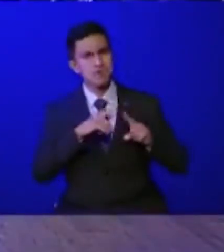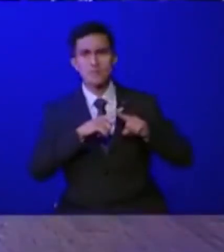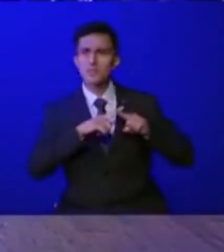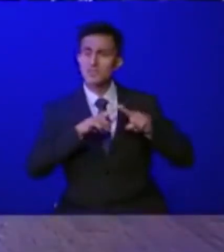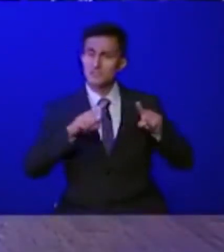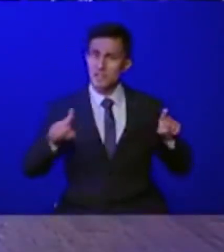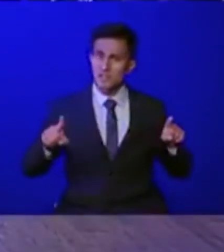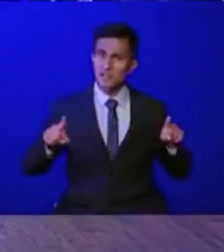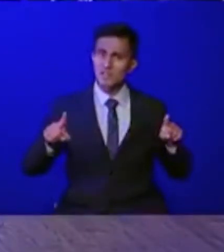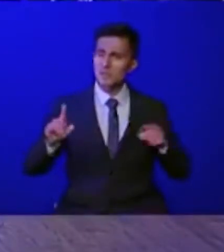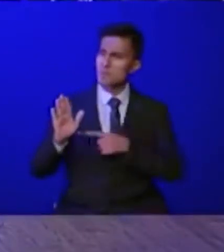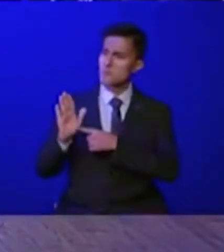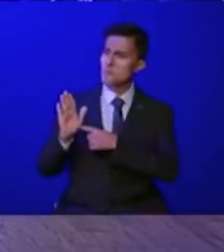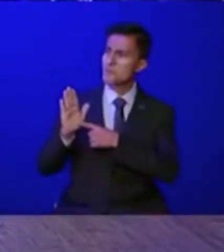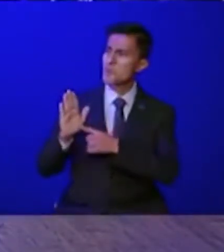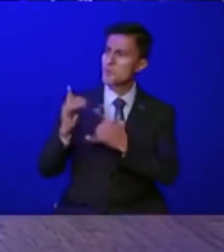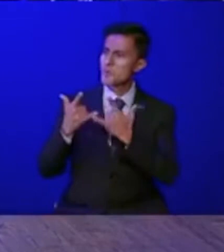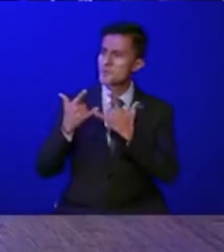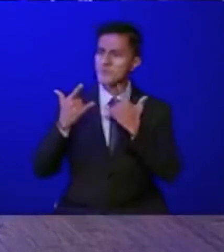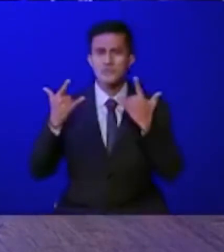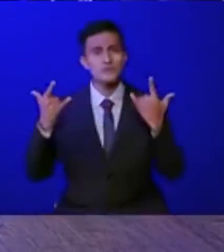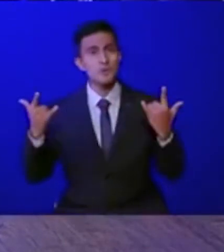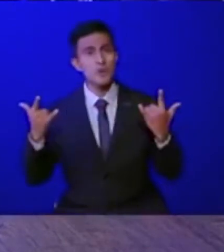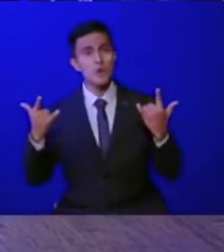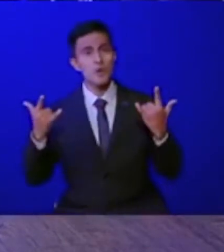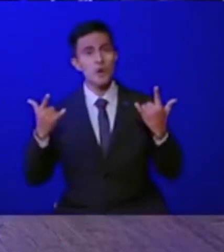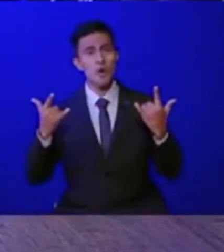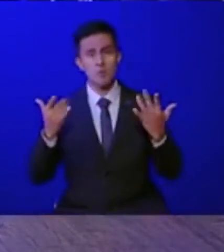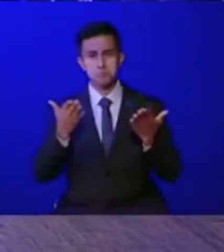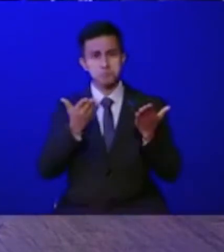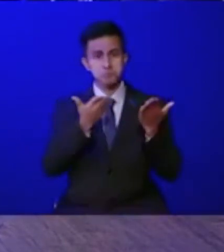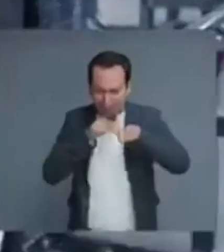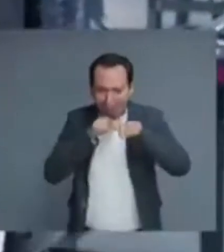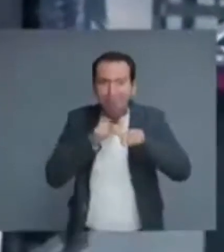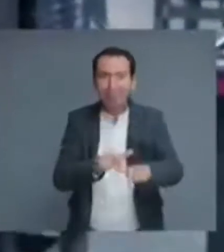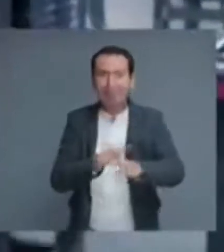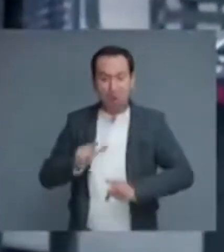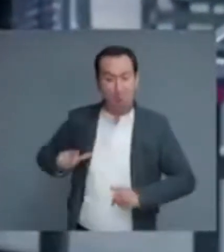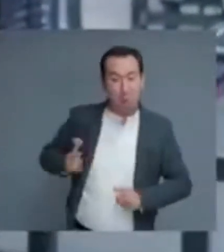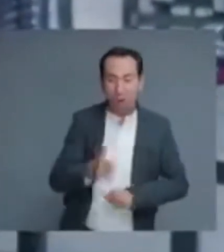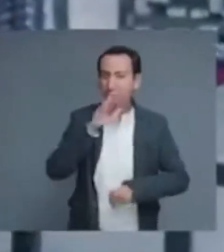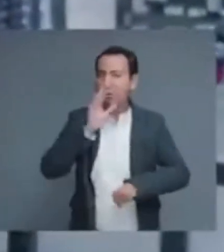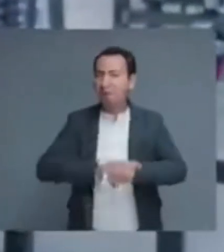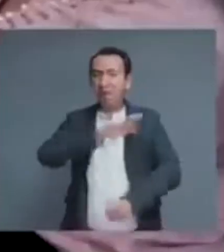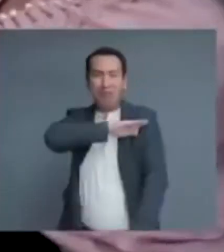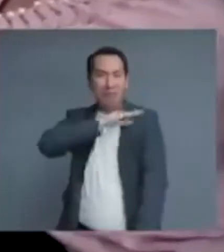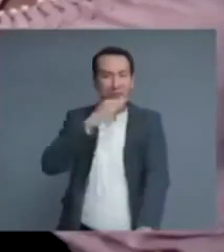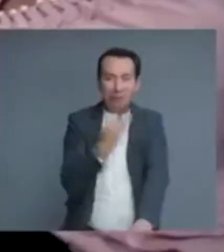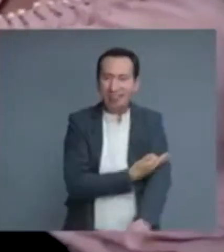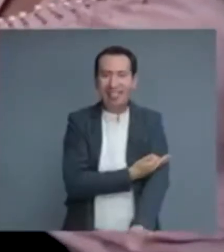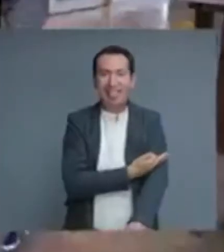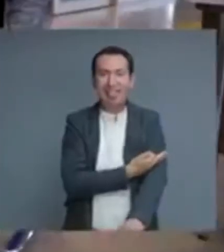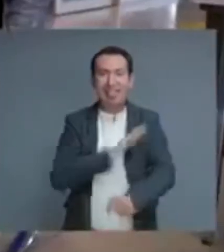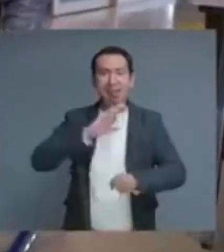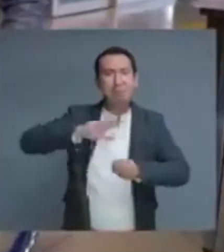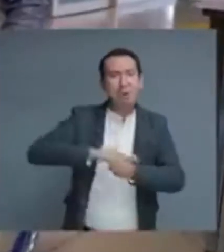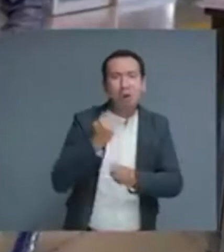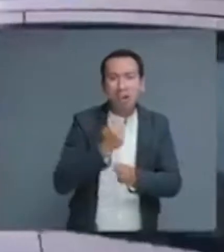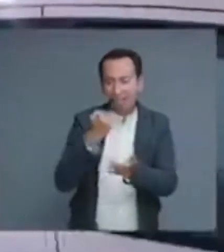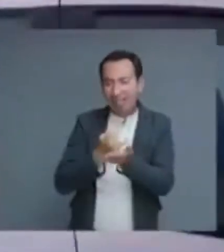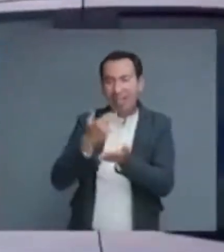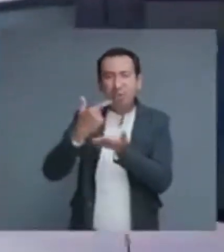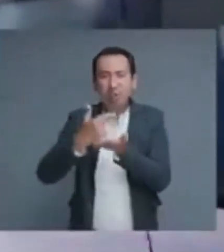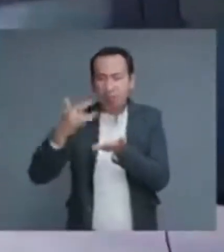que hoy te quieren, entre otras cosas, inspirar. El Instituto Guanajuatense para Personas con Discapacidad